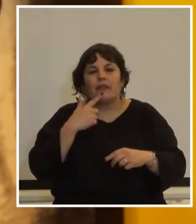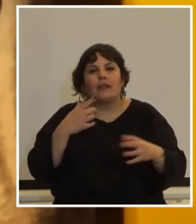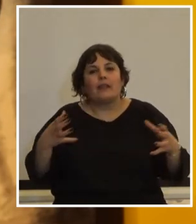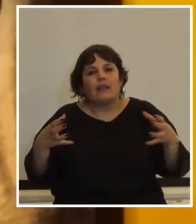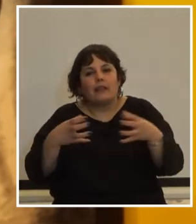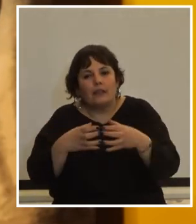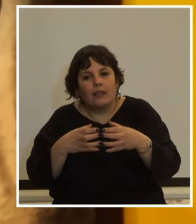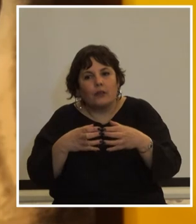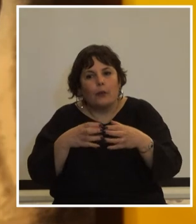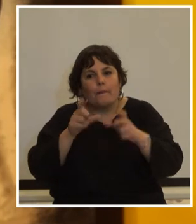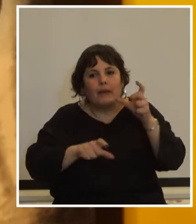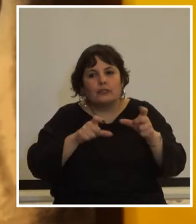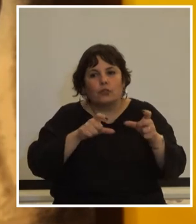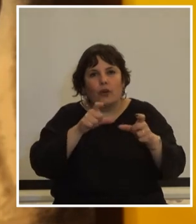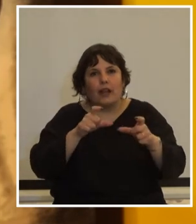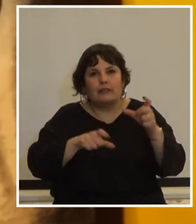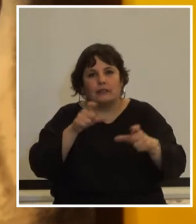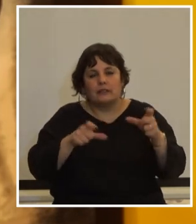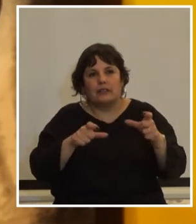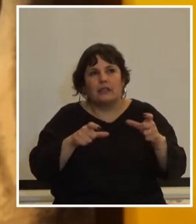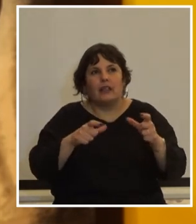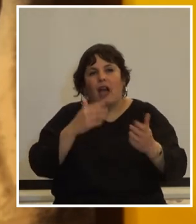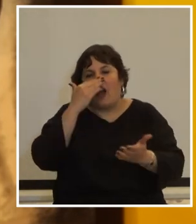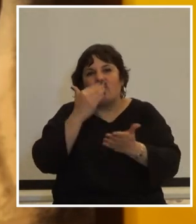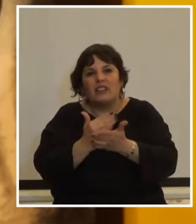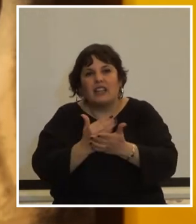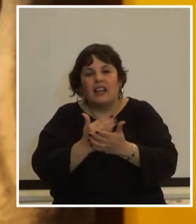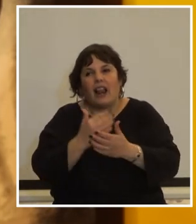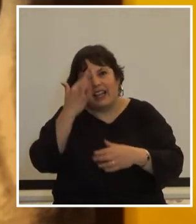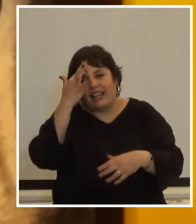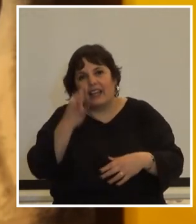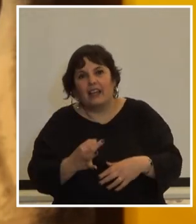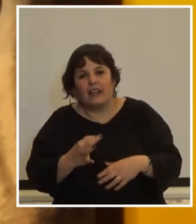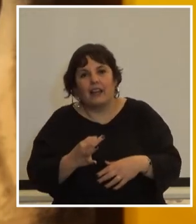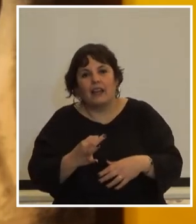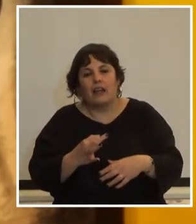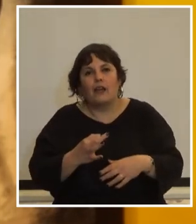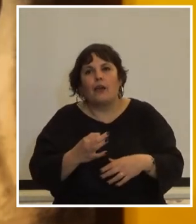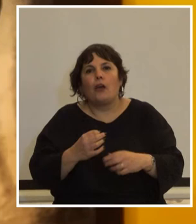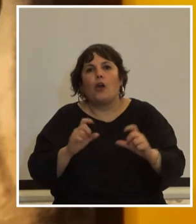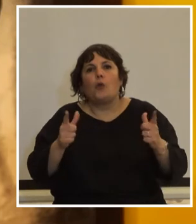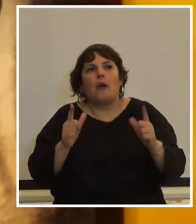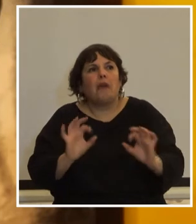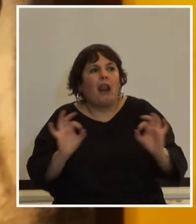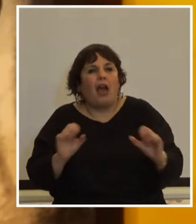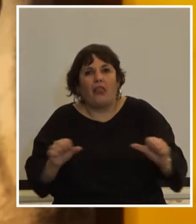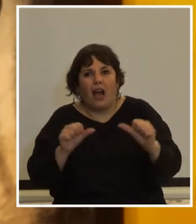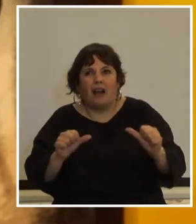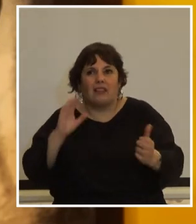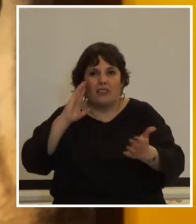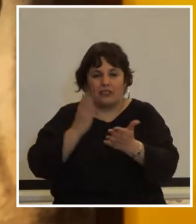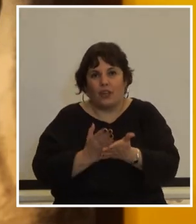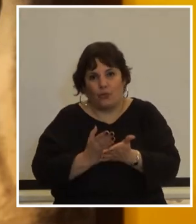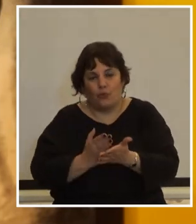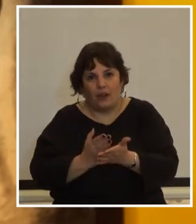de ciudadanos que terminaron creyendo que no habían hecho nada ante la dictadura